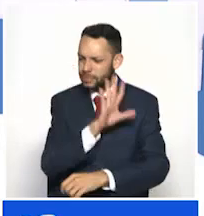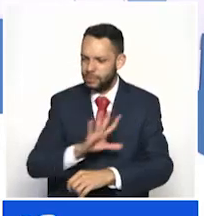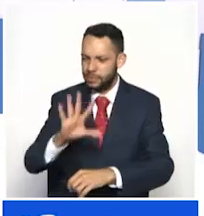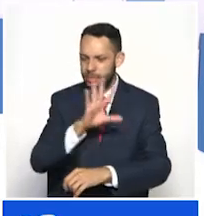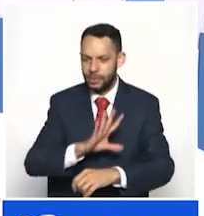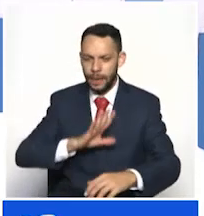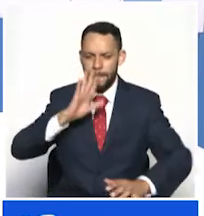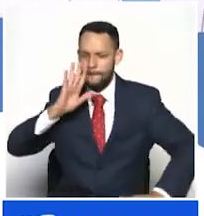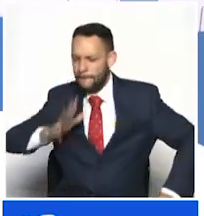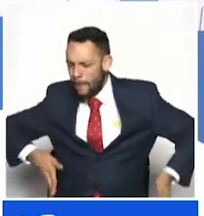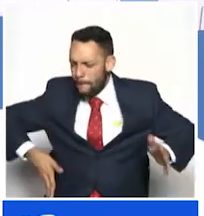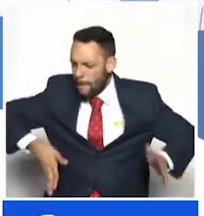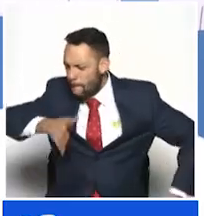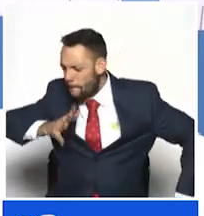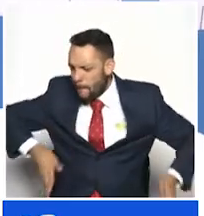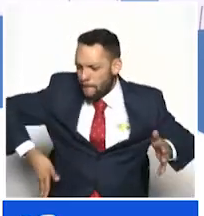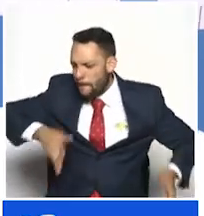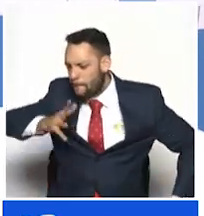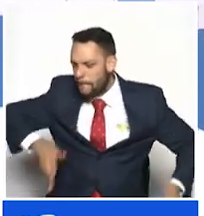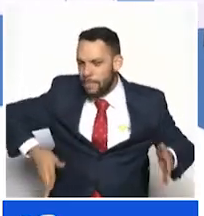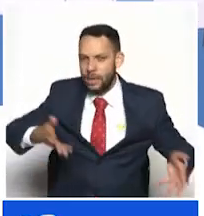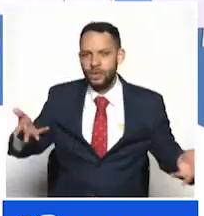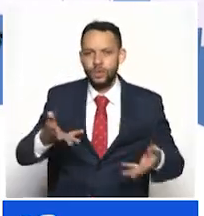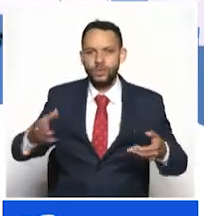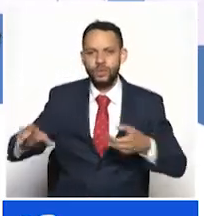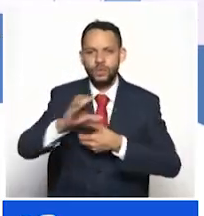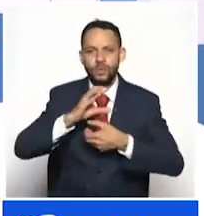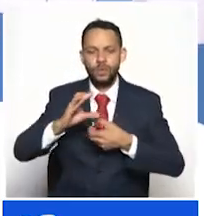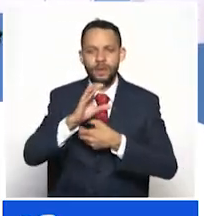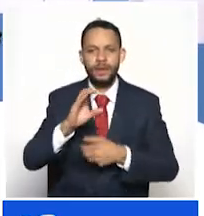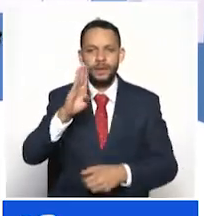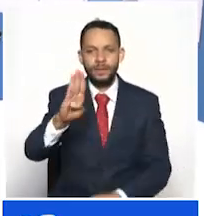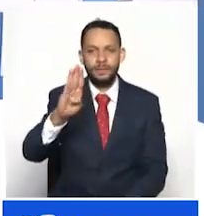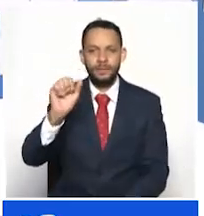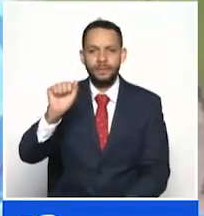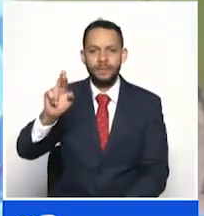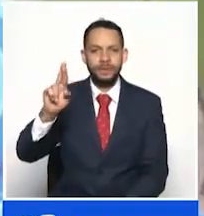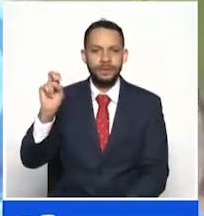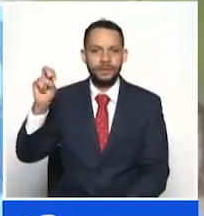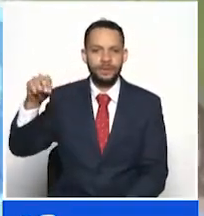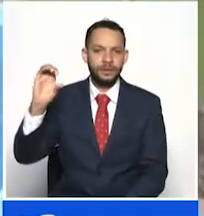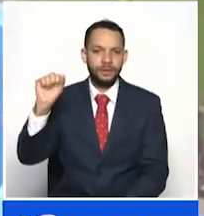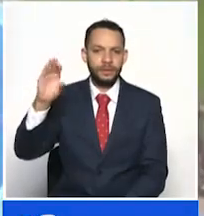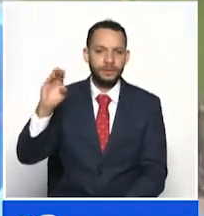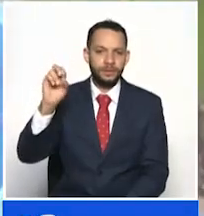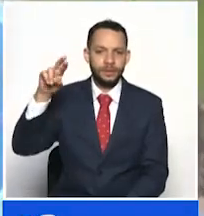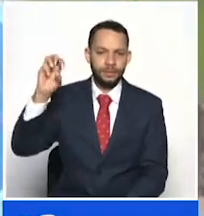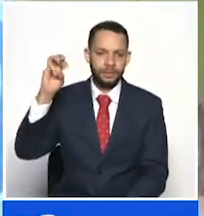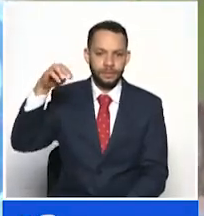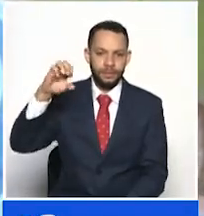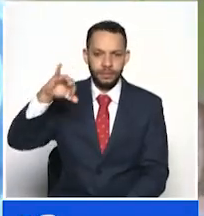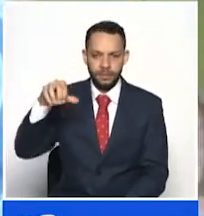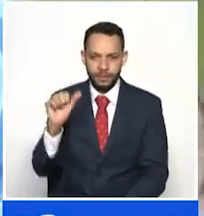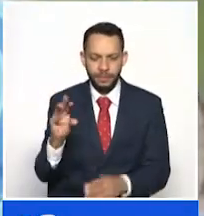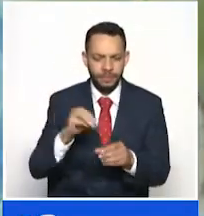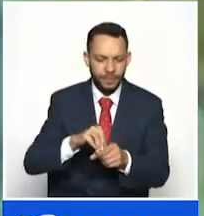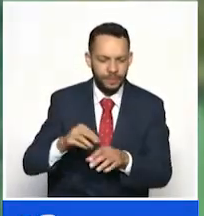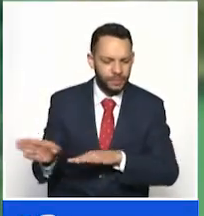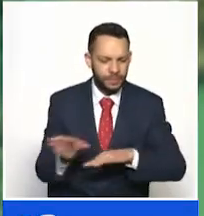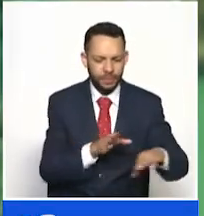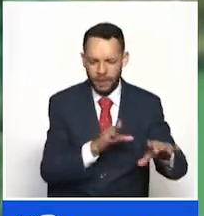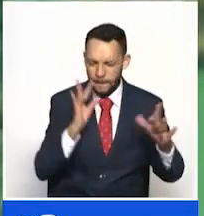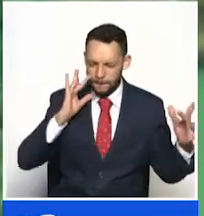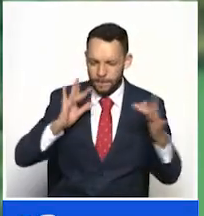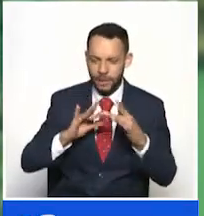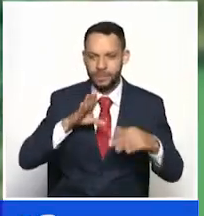atletismo desarrollado recientemente en la ciudad de Barranca Bermeja. En este importante evento deportivo, el Quindío estuvo